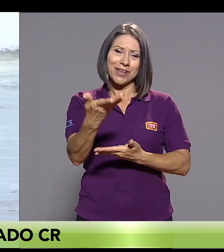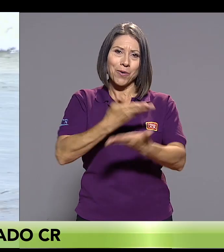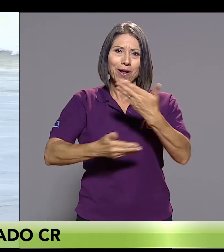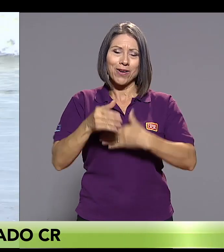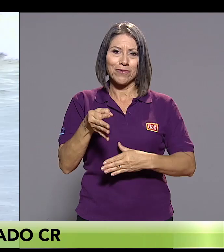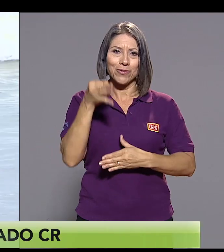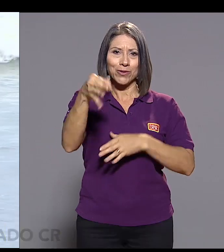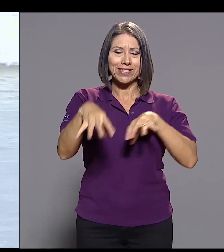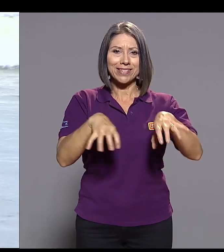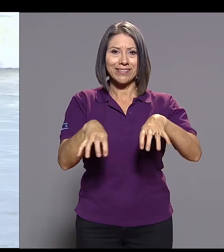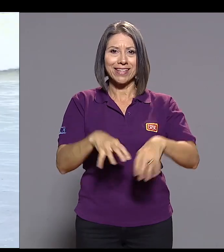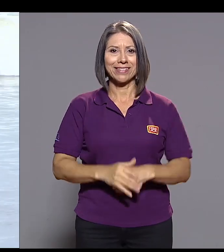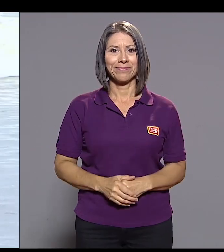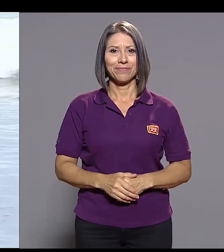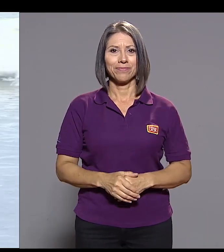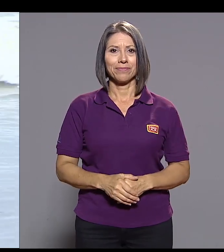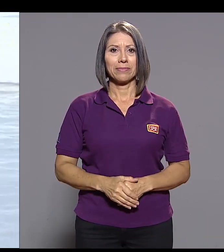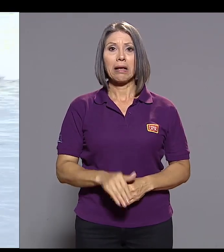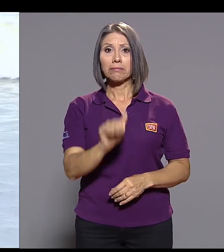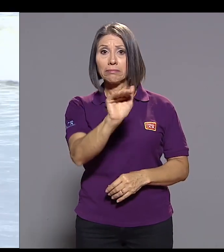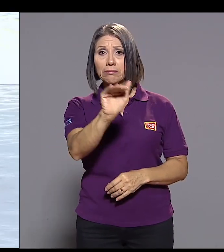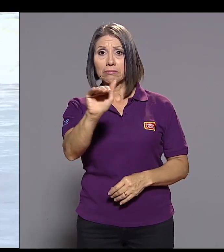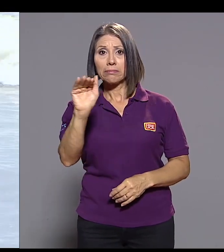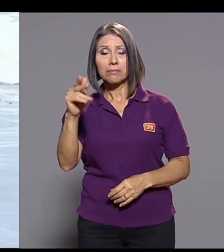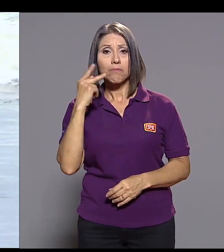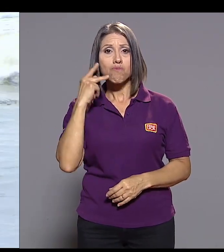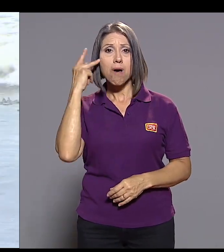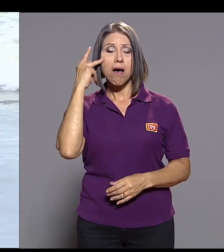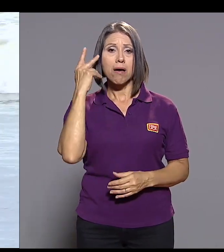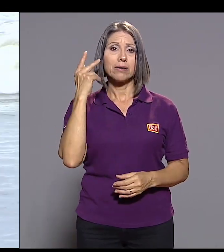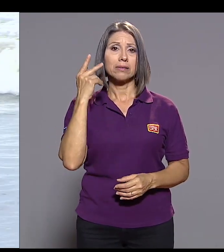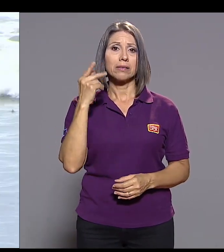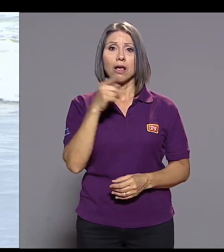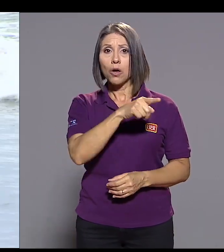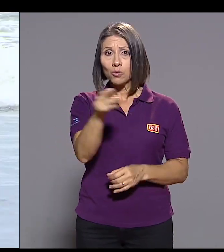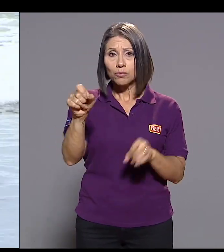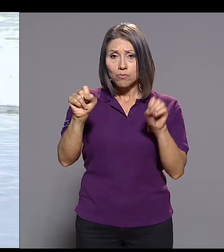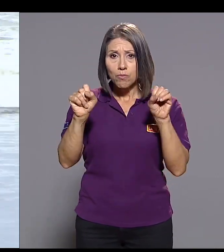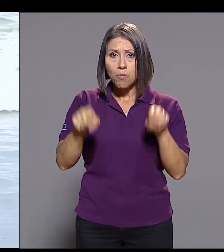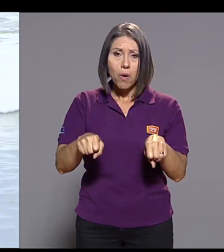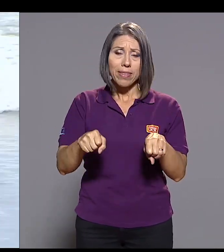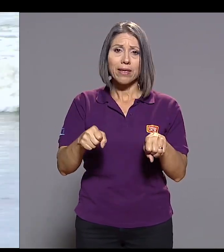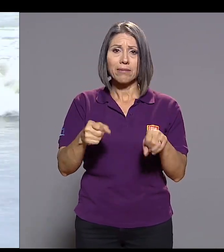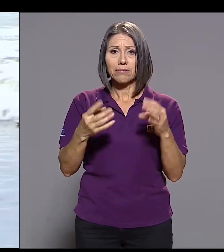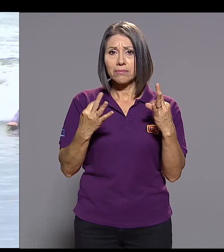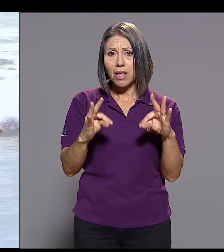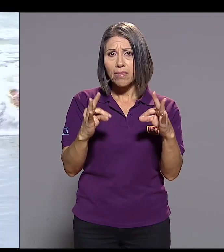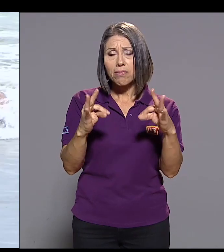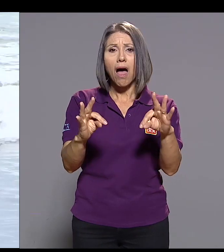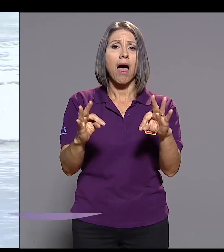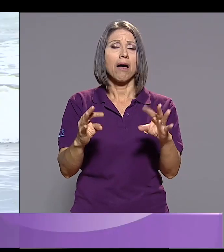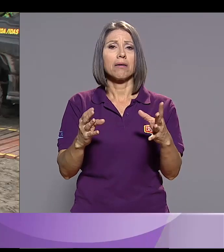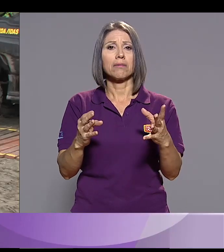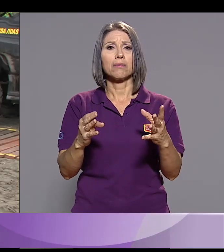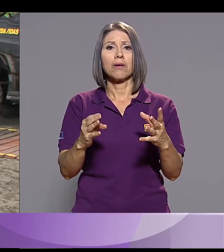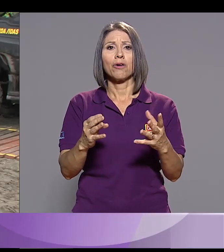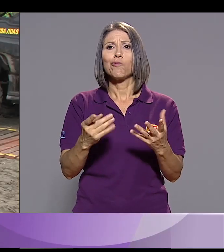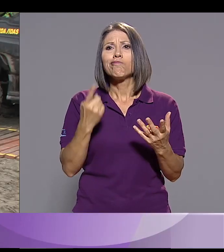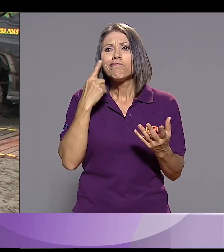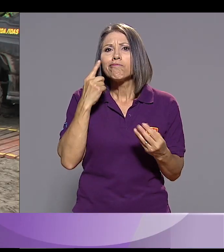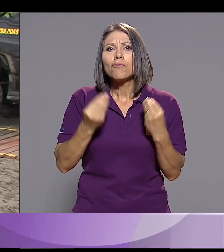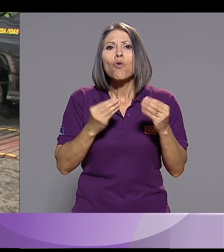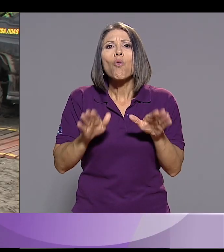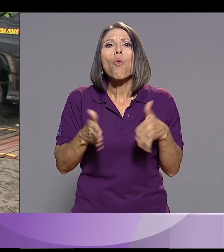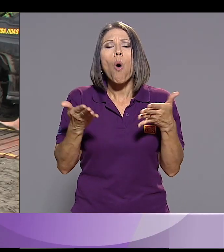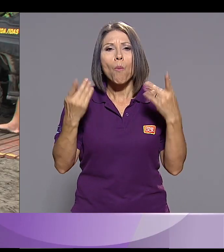directamente con nosotros y así nos colaboran en futuras actividades. Decirle a los papás que si lo pueden